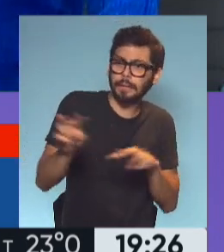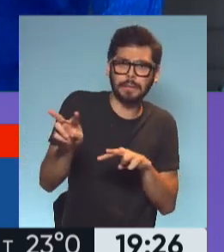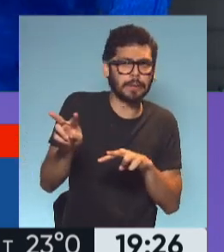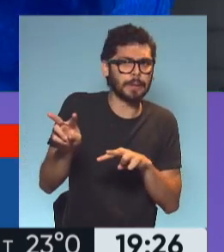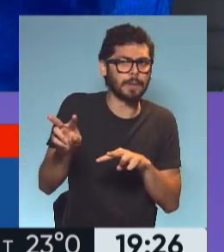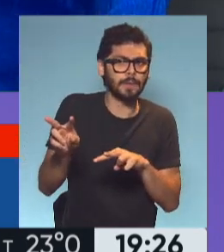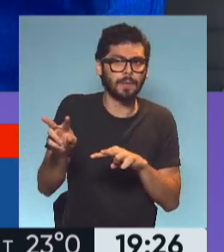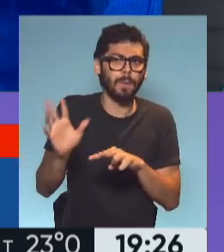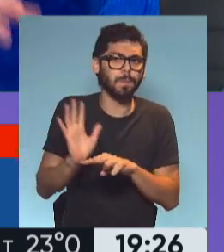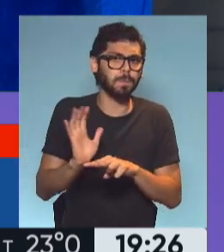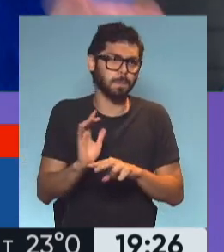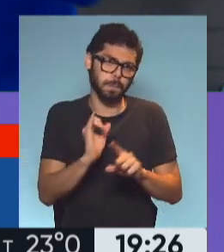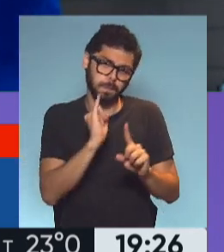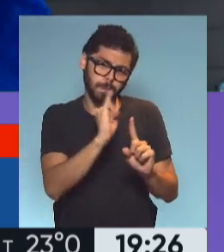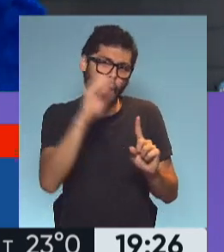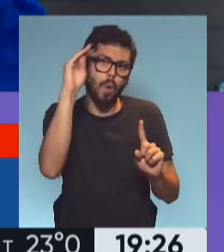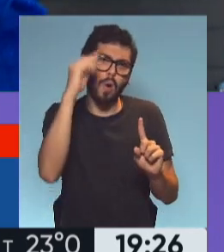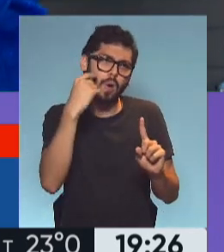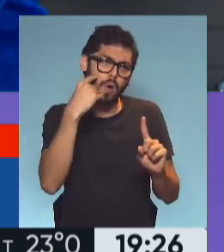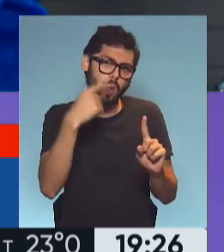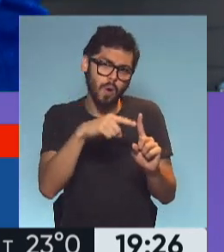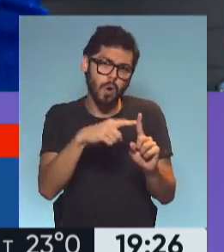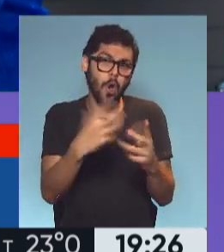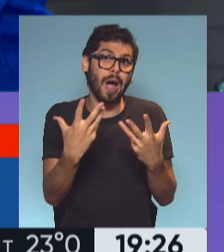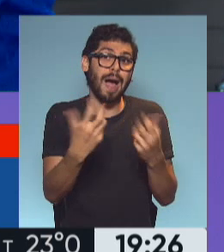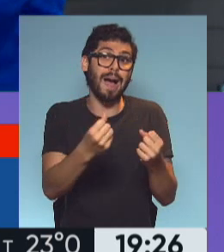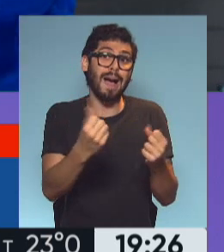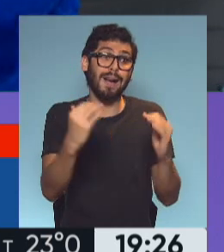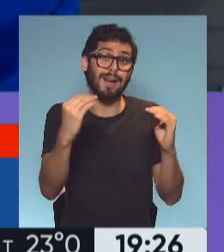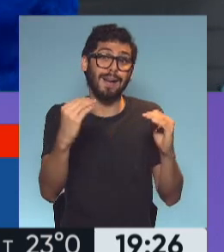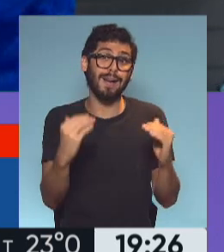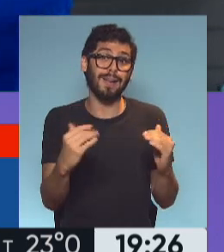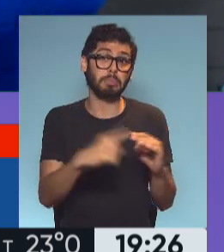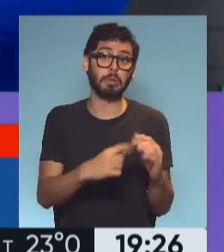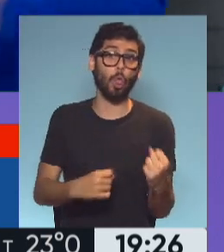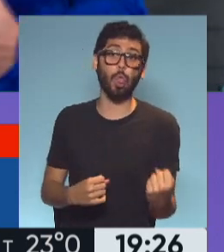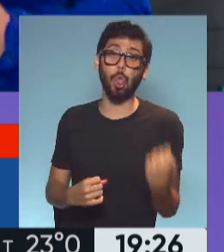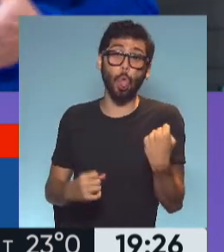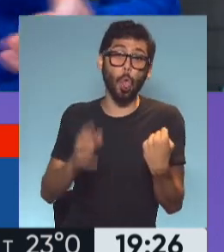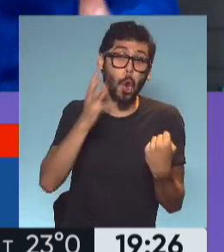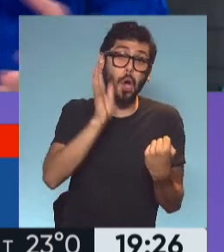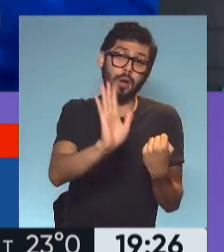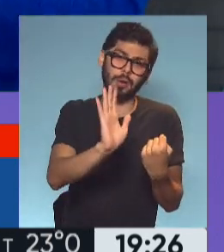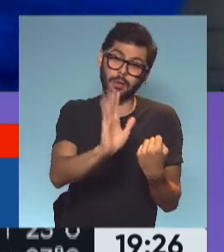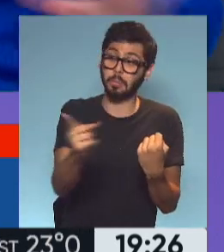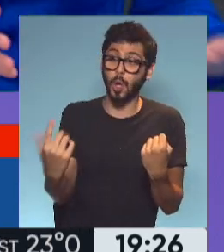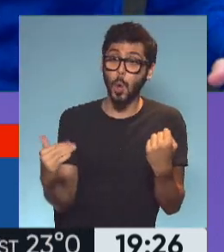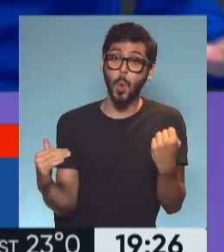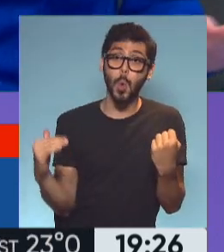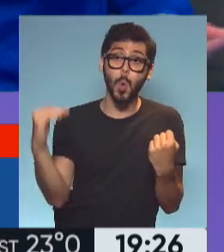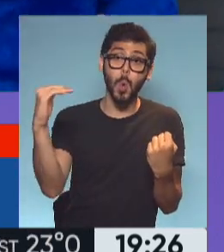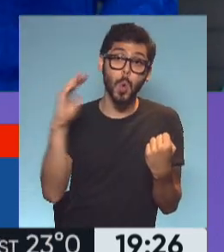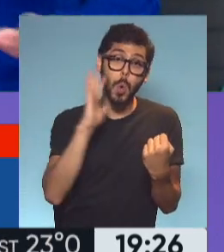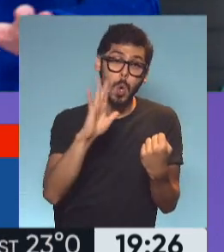ojo que estás perdiendo este apoyo, recostándote tu núcleo duro. Hay que cambiar eso y para eso hay que correr